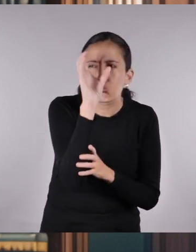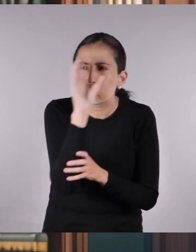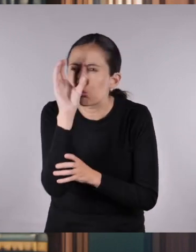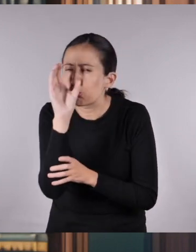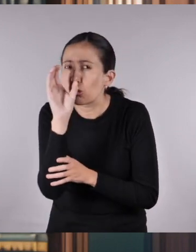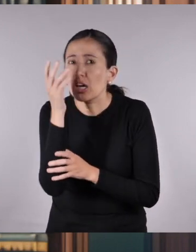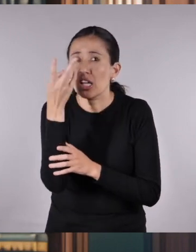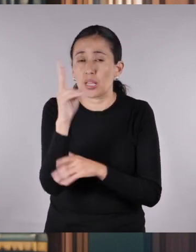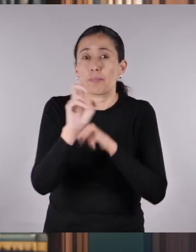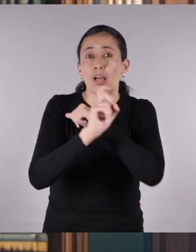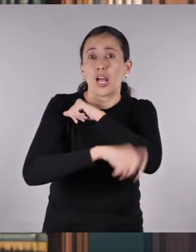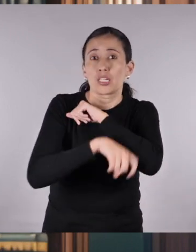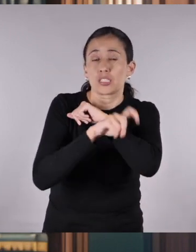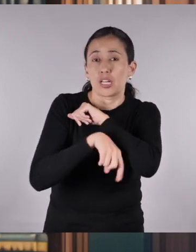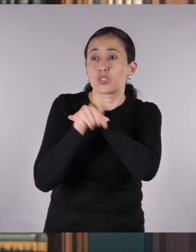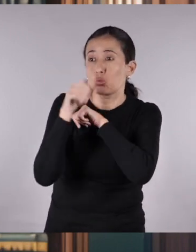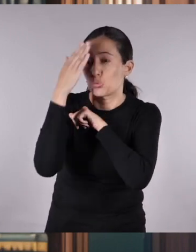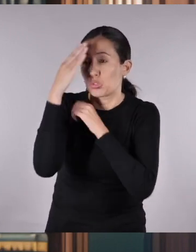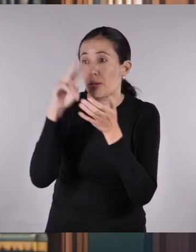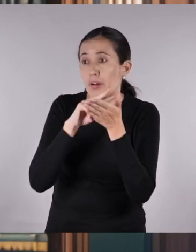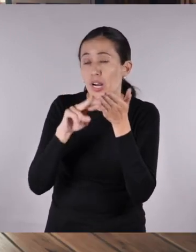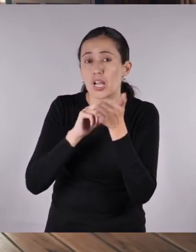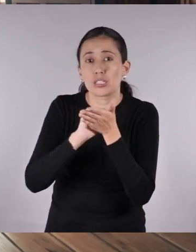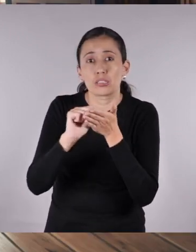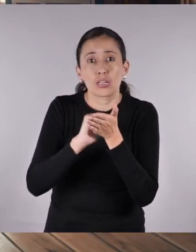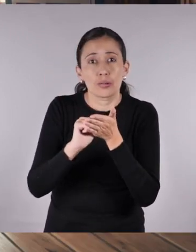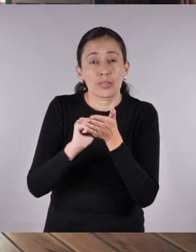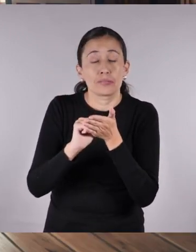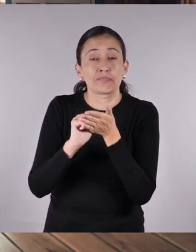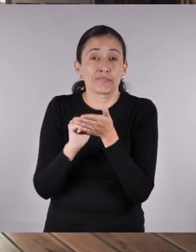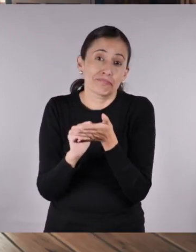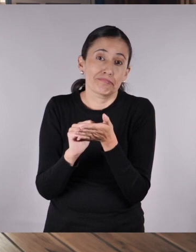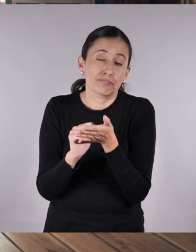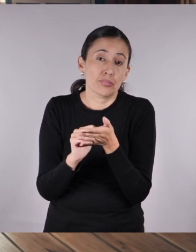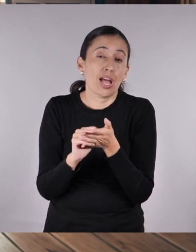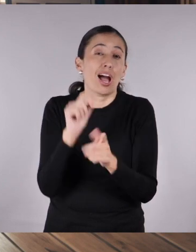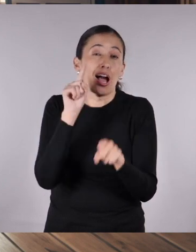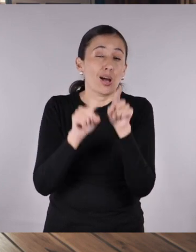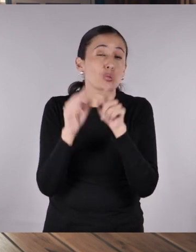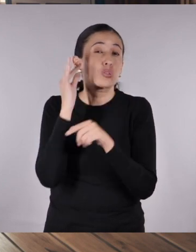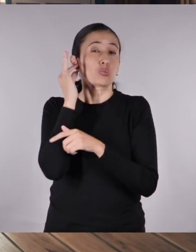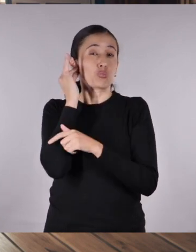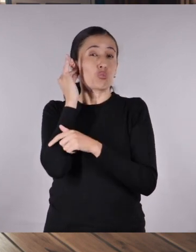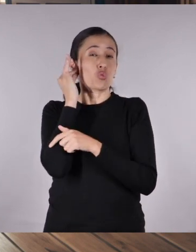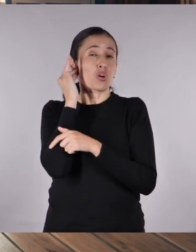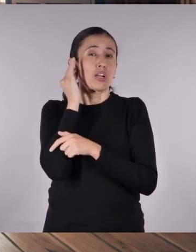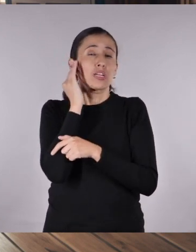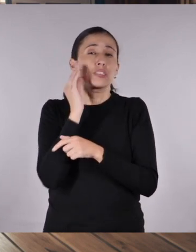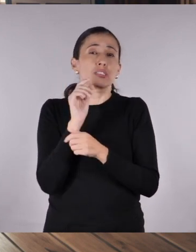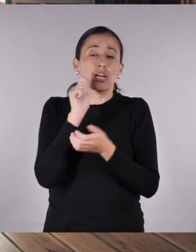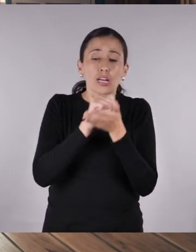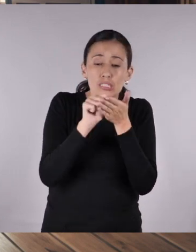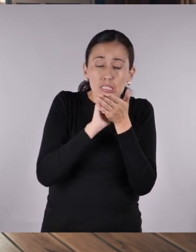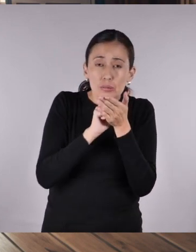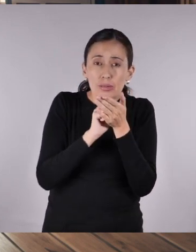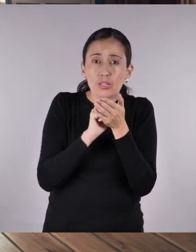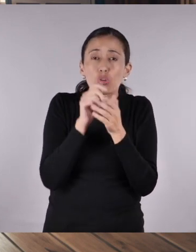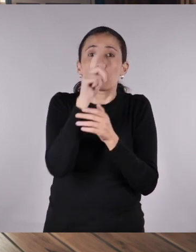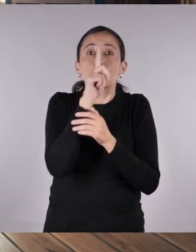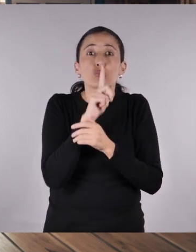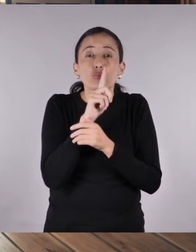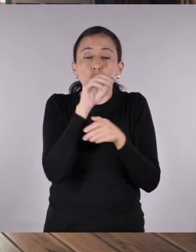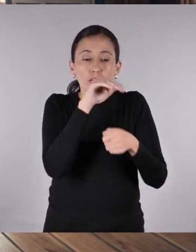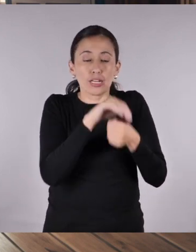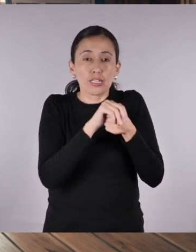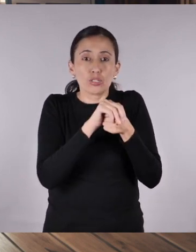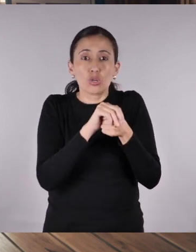y hasta castigadas por leer y escribir. Tantas autoras que han tenido que vivir su obra en las sombras y a